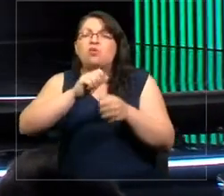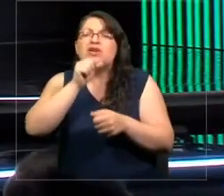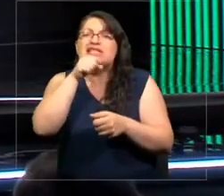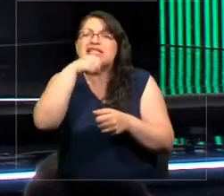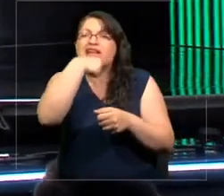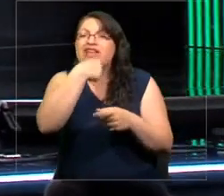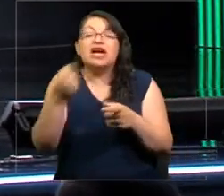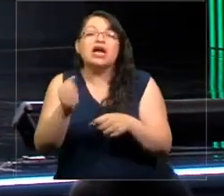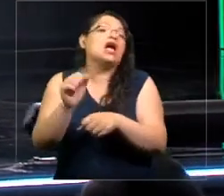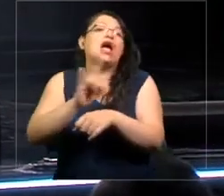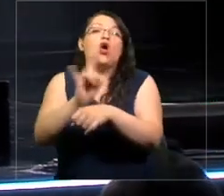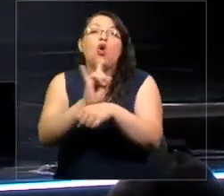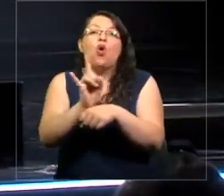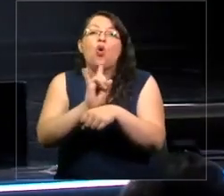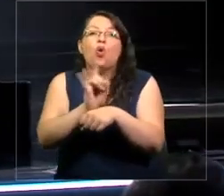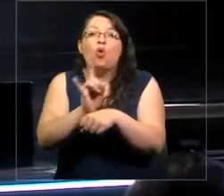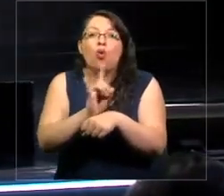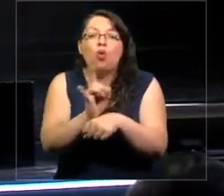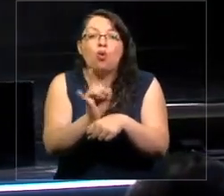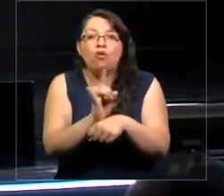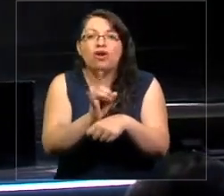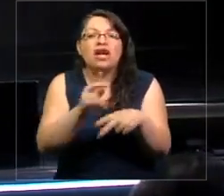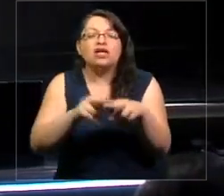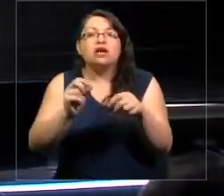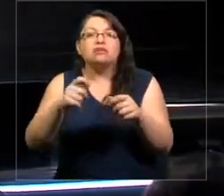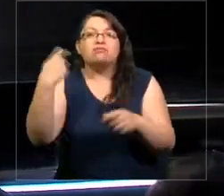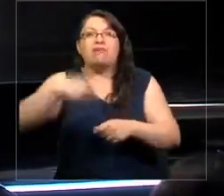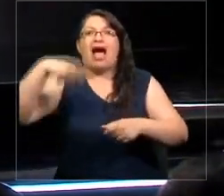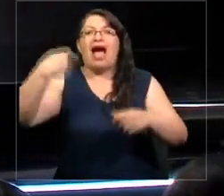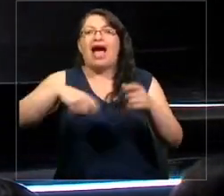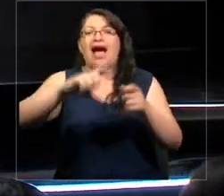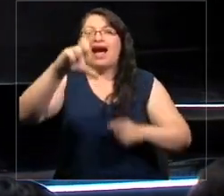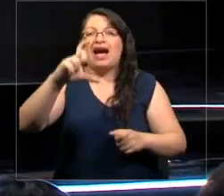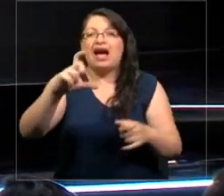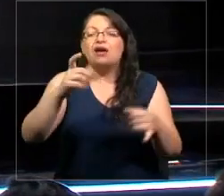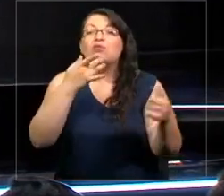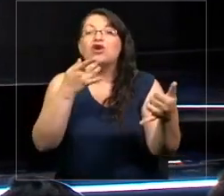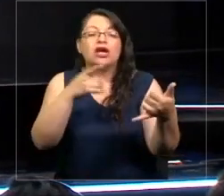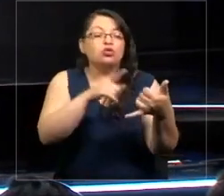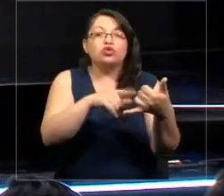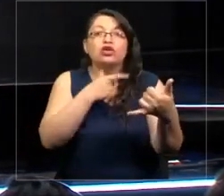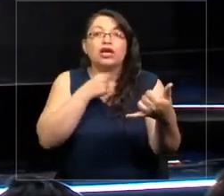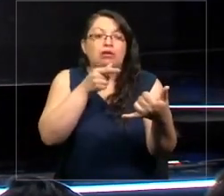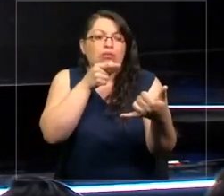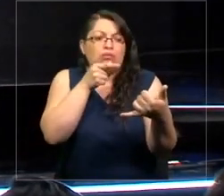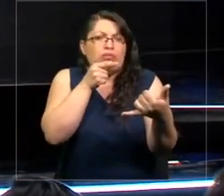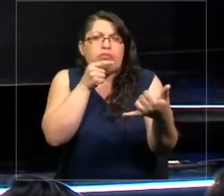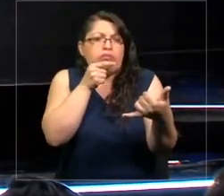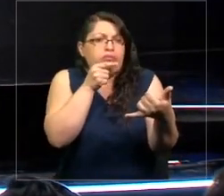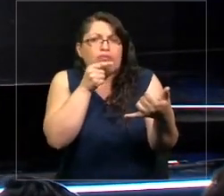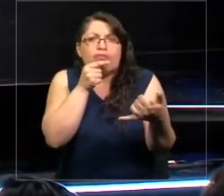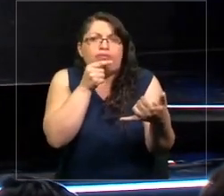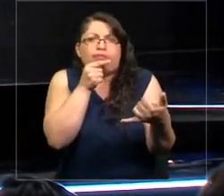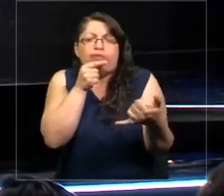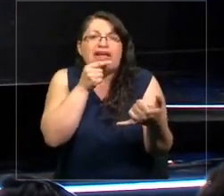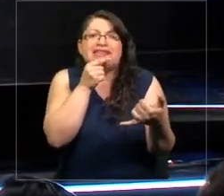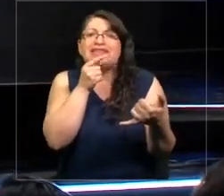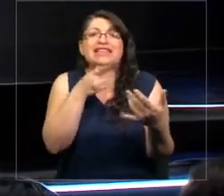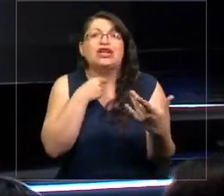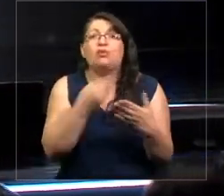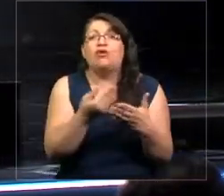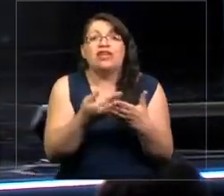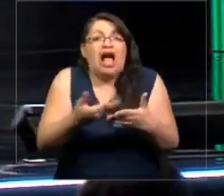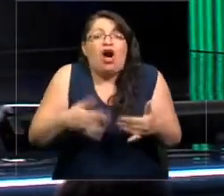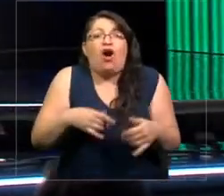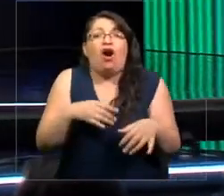viaje y las personas aceptan para no perder el traslado. Somos más manipulables de lo que quisiéramos, porque muchas veces decidimos no decidir.